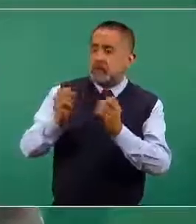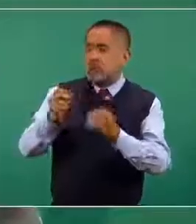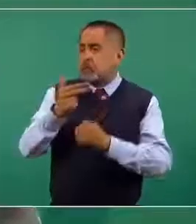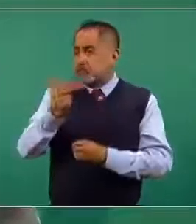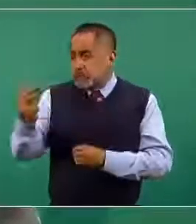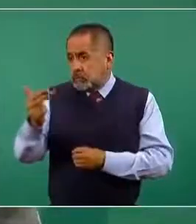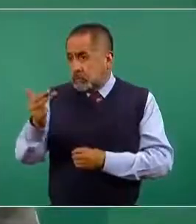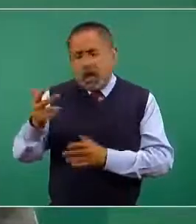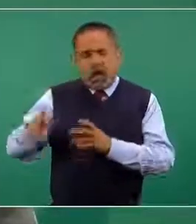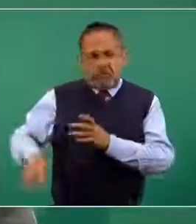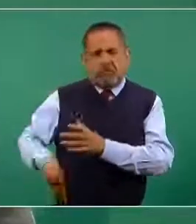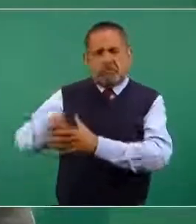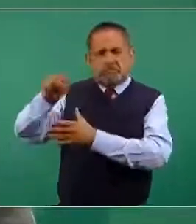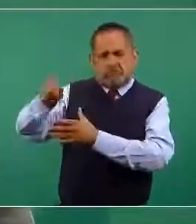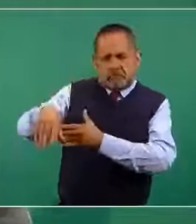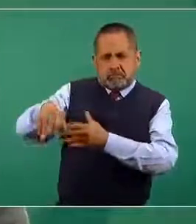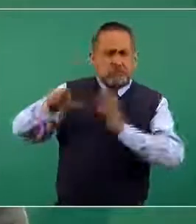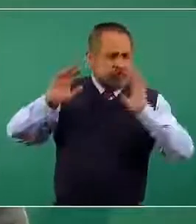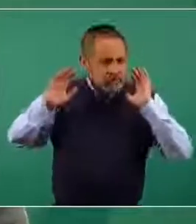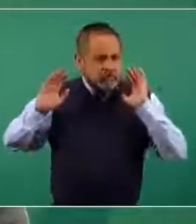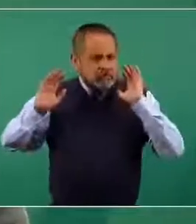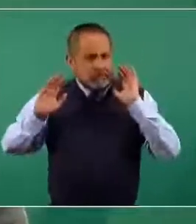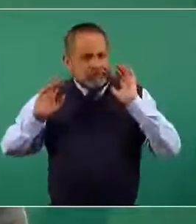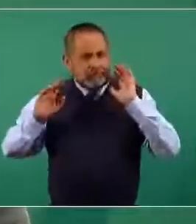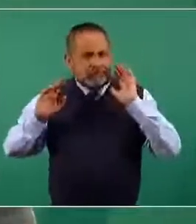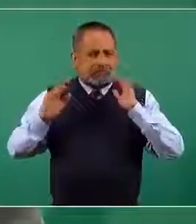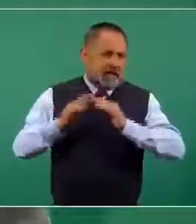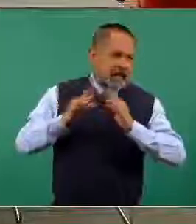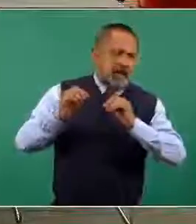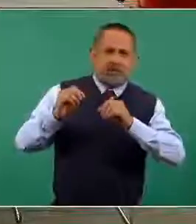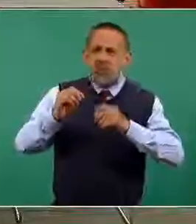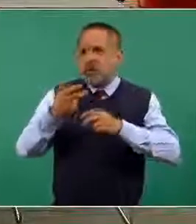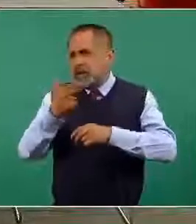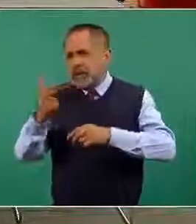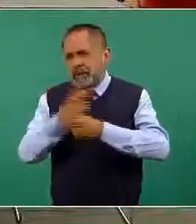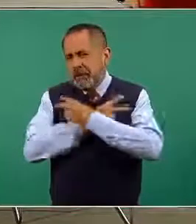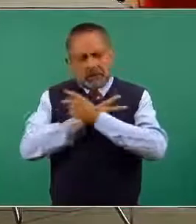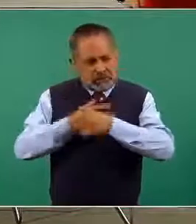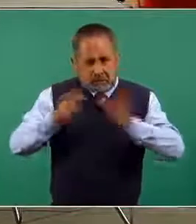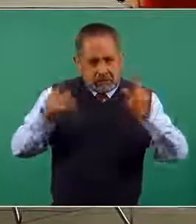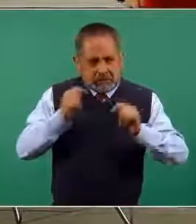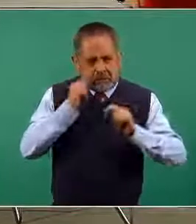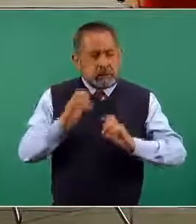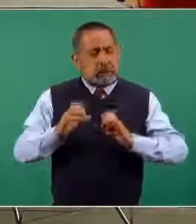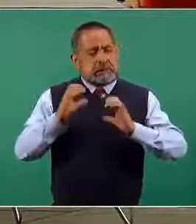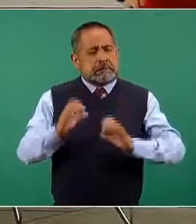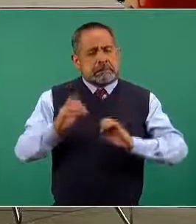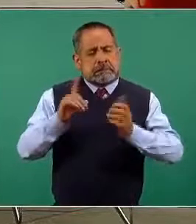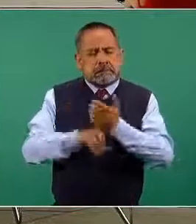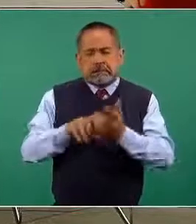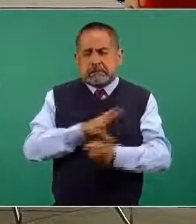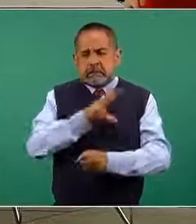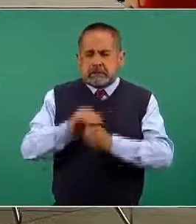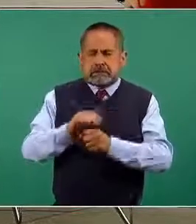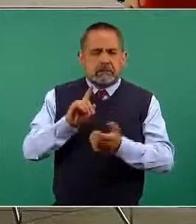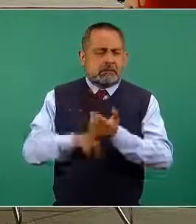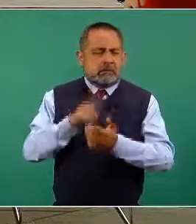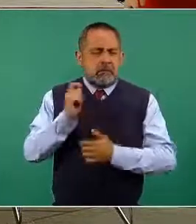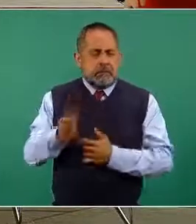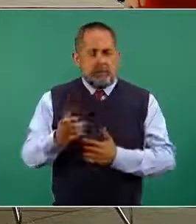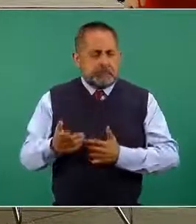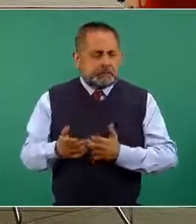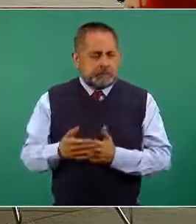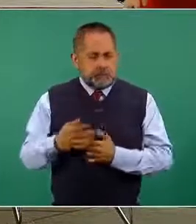a mi hotel, si estoy de vacaciones, en este caso que estamos hablando del periodo